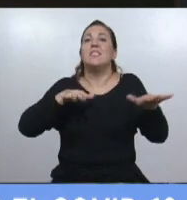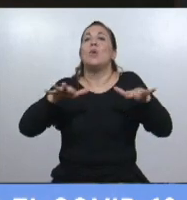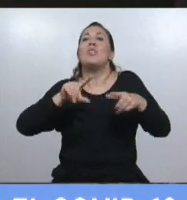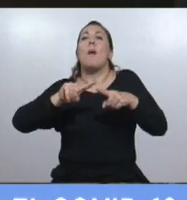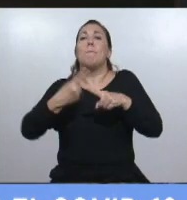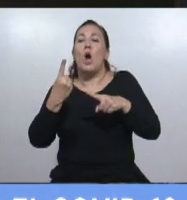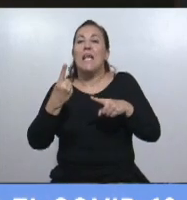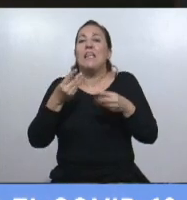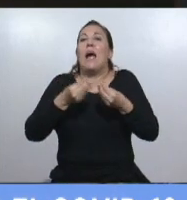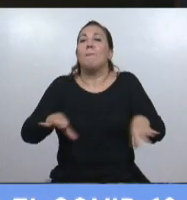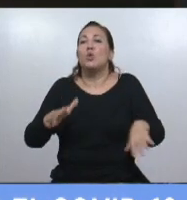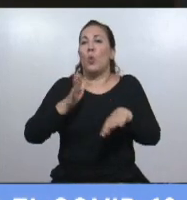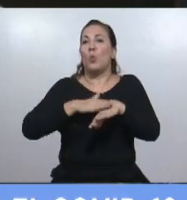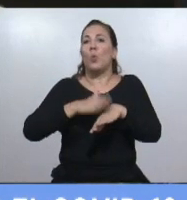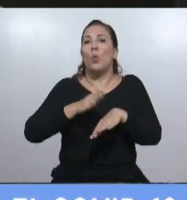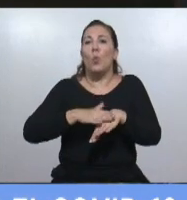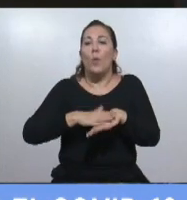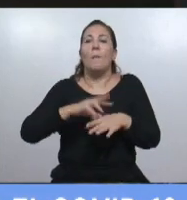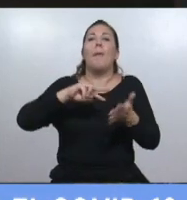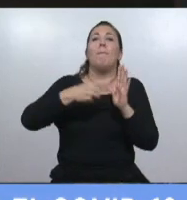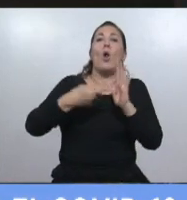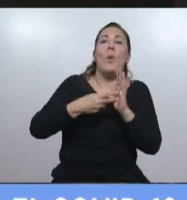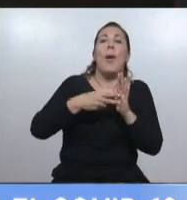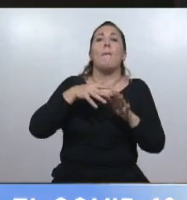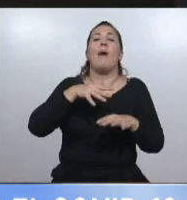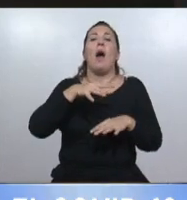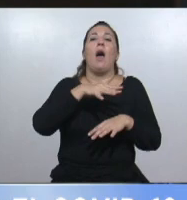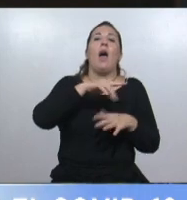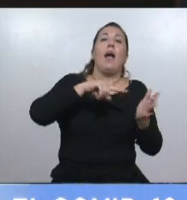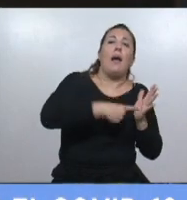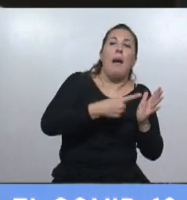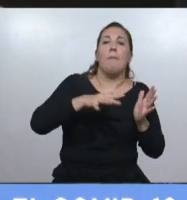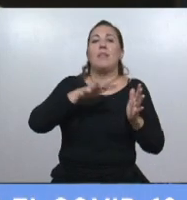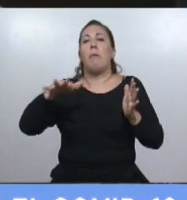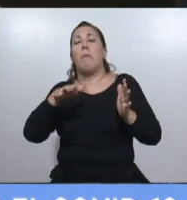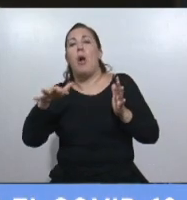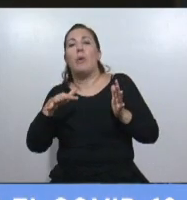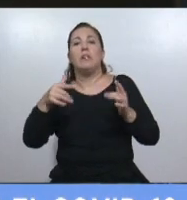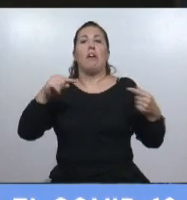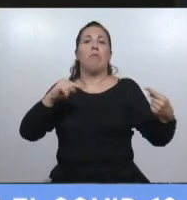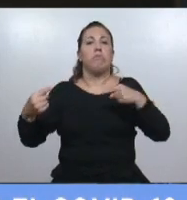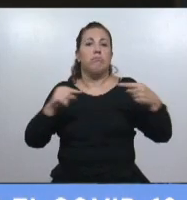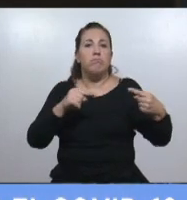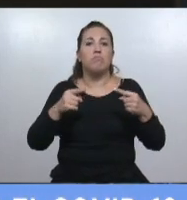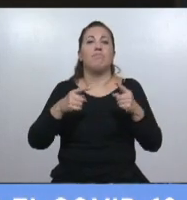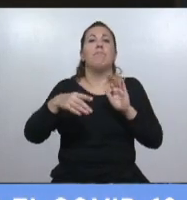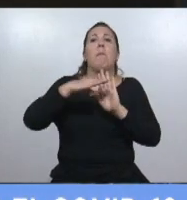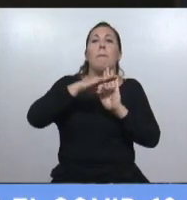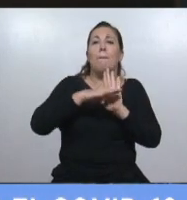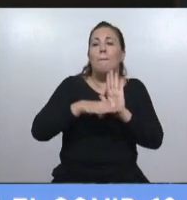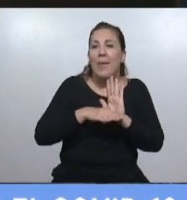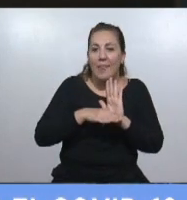comenzó a partir de las desaveniencias entre distintas jurisdicciones respecto de los criterios a aplicar y las medidas a tomar